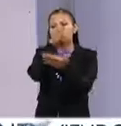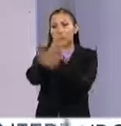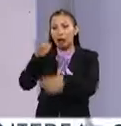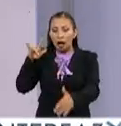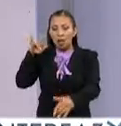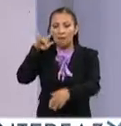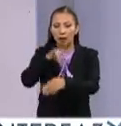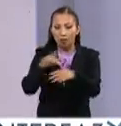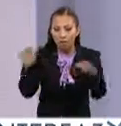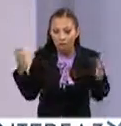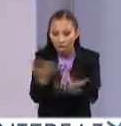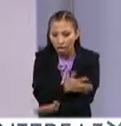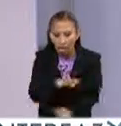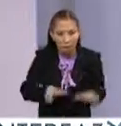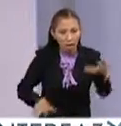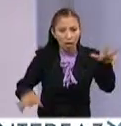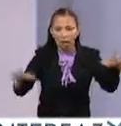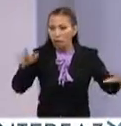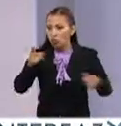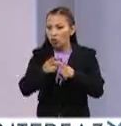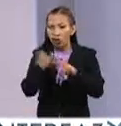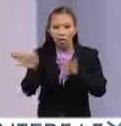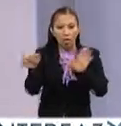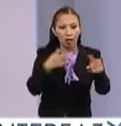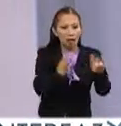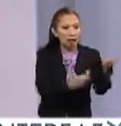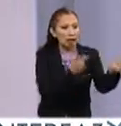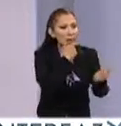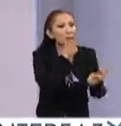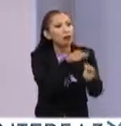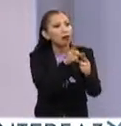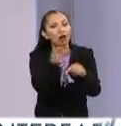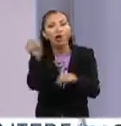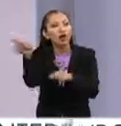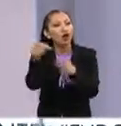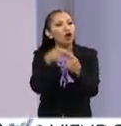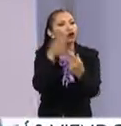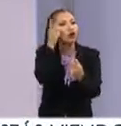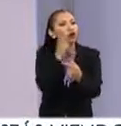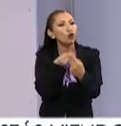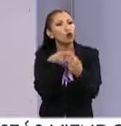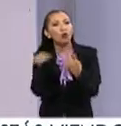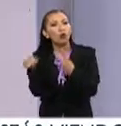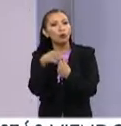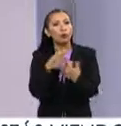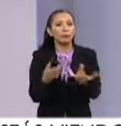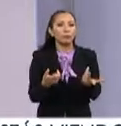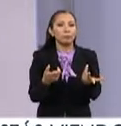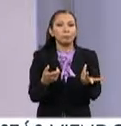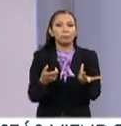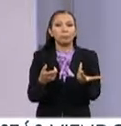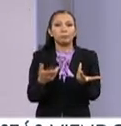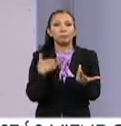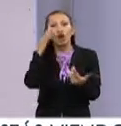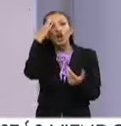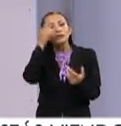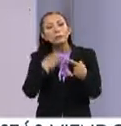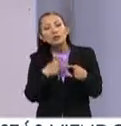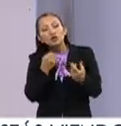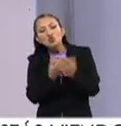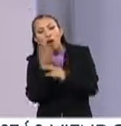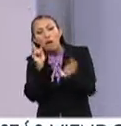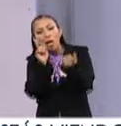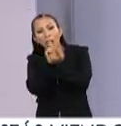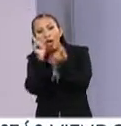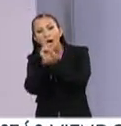al aeropuerto, que no sabe ni para dónde, preguntar en inglés dónde está el dormitorio, conocer gente nueva,